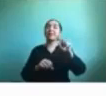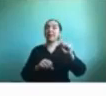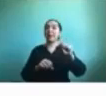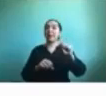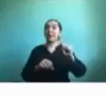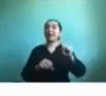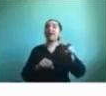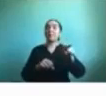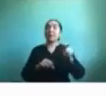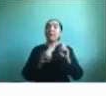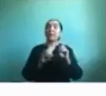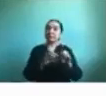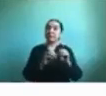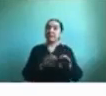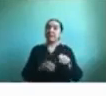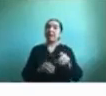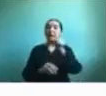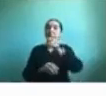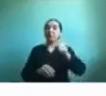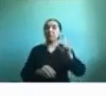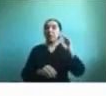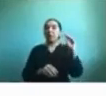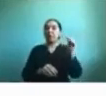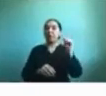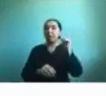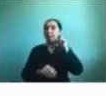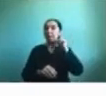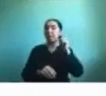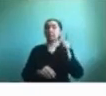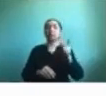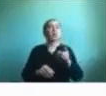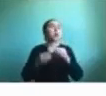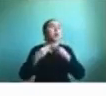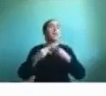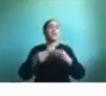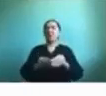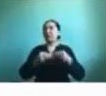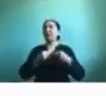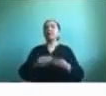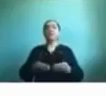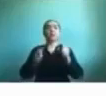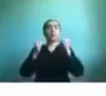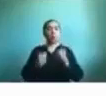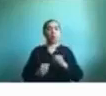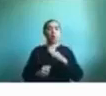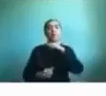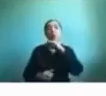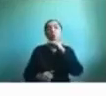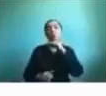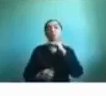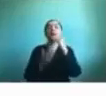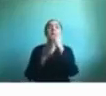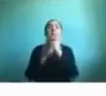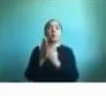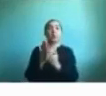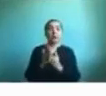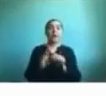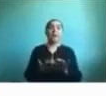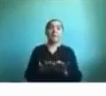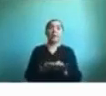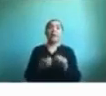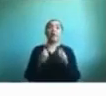flexibilidad y plasticidad para poder utilizar este programa y además lo bueno de Soñaletas es que